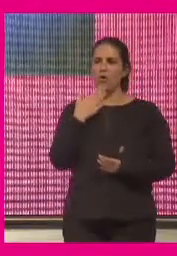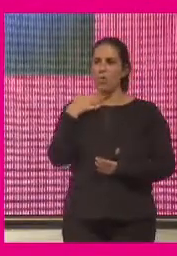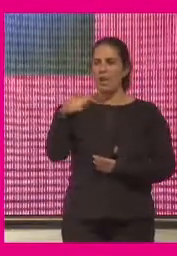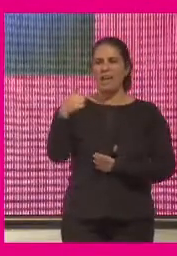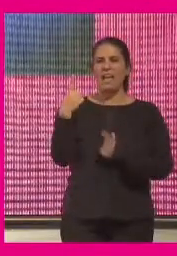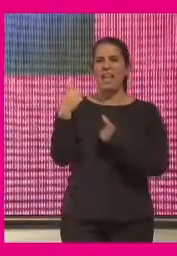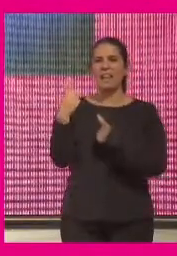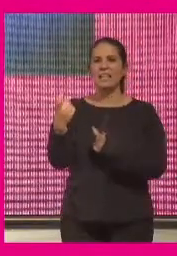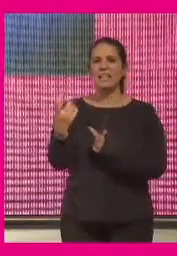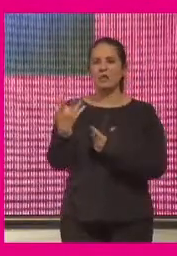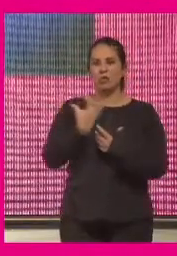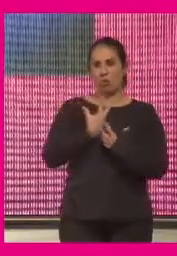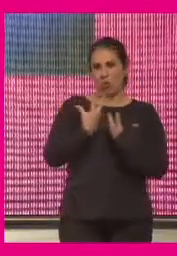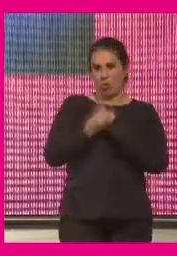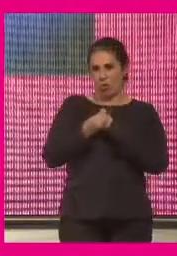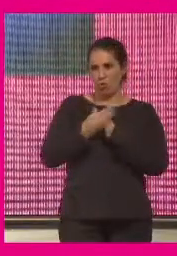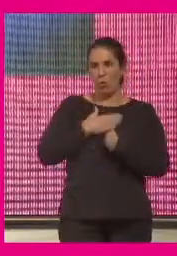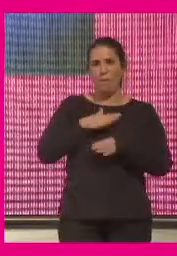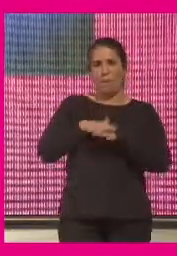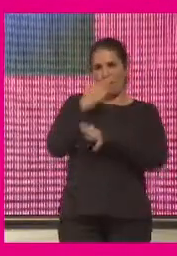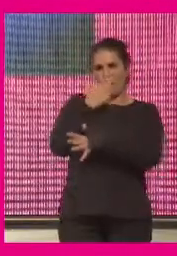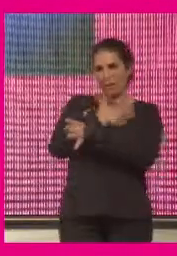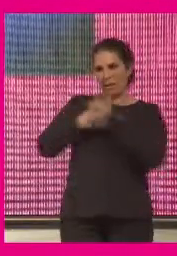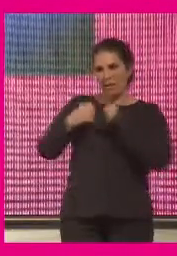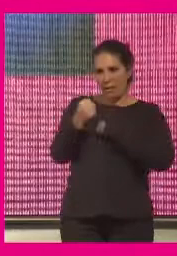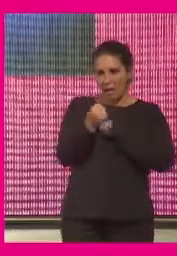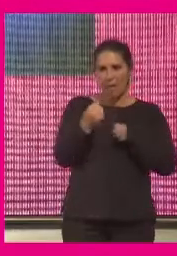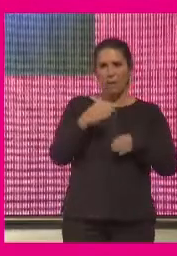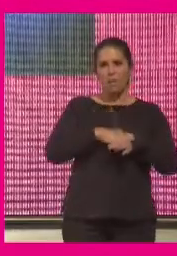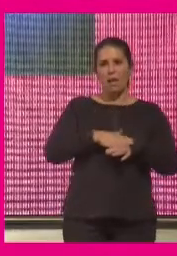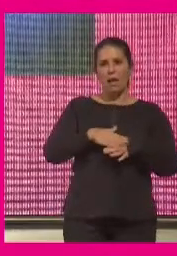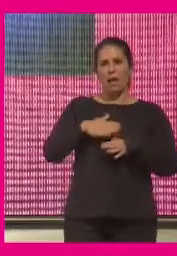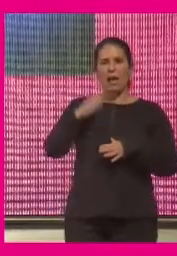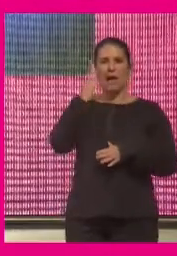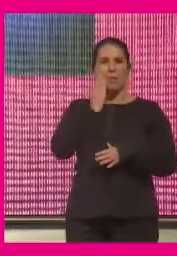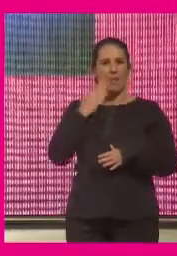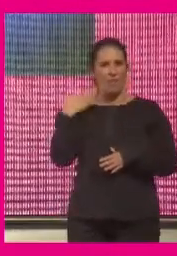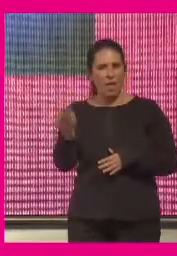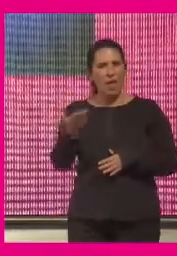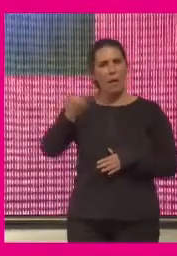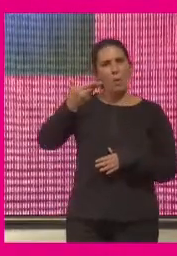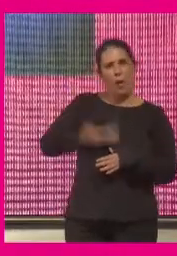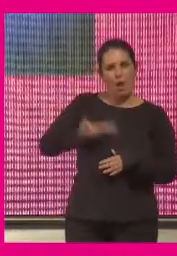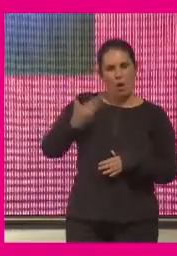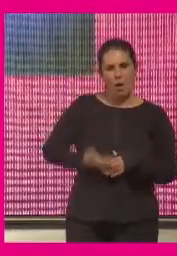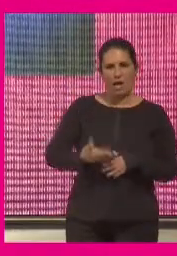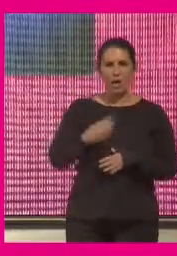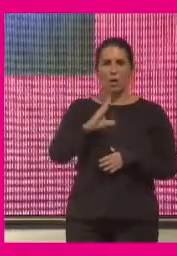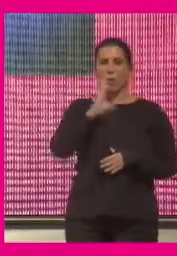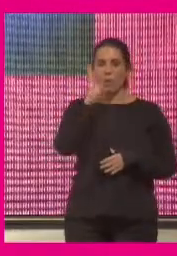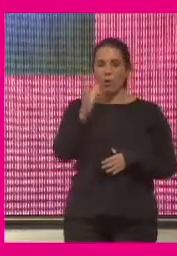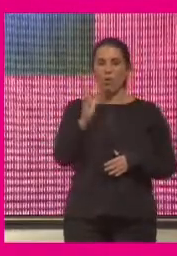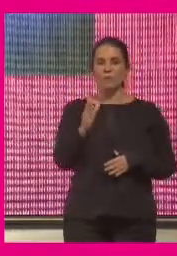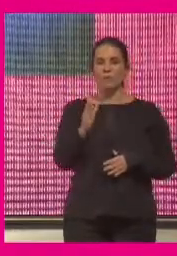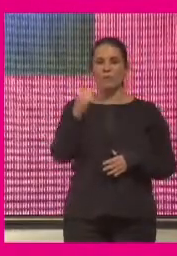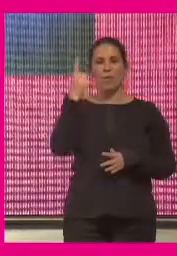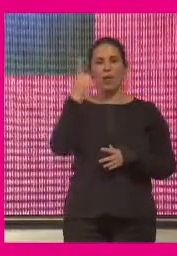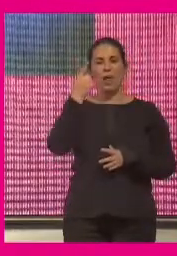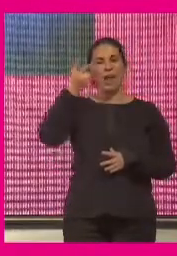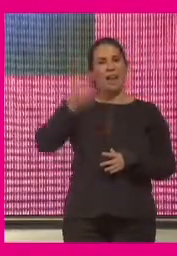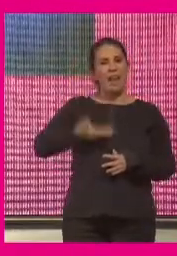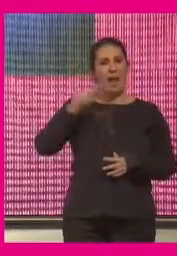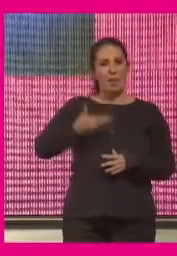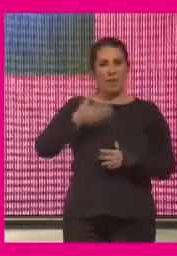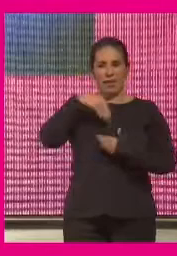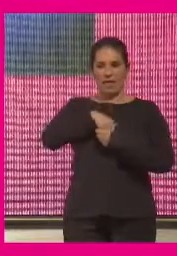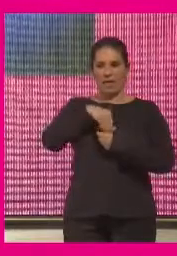el que necesitamos tener al lado para empatizar con él para apreciarlo para valorarlo porque entre otras cosas una de las claves que se